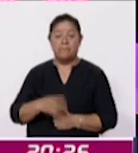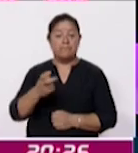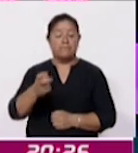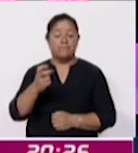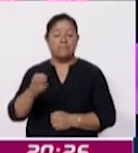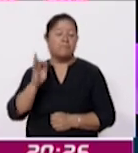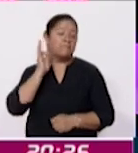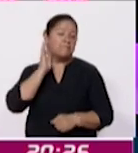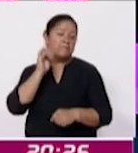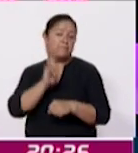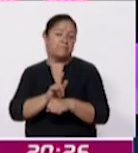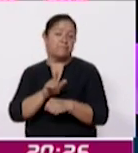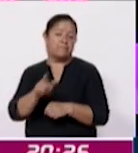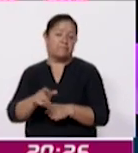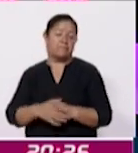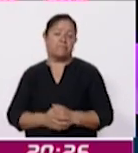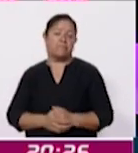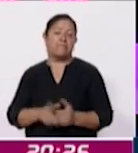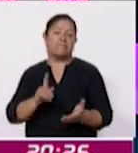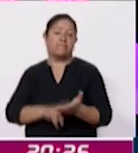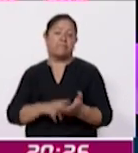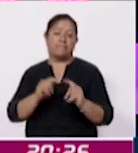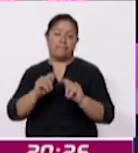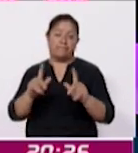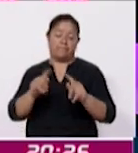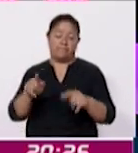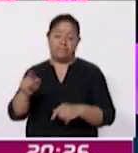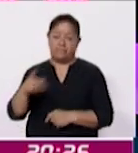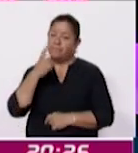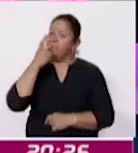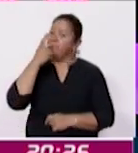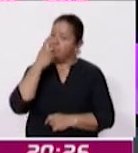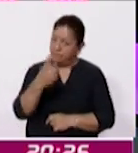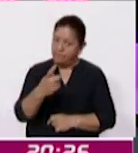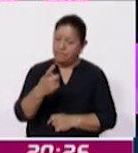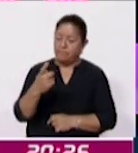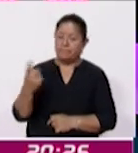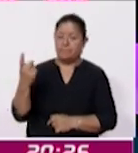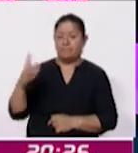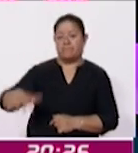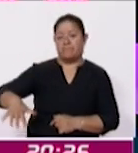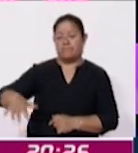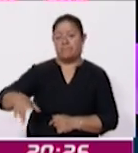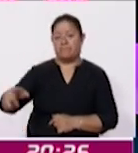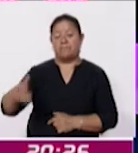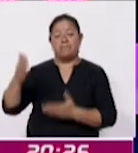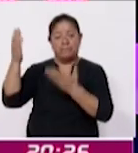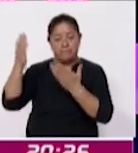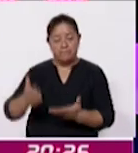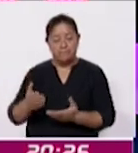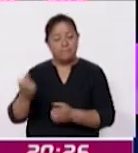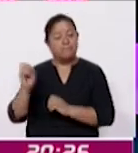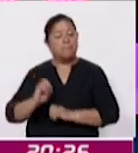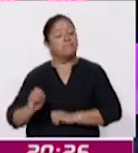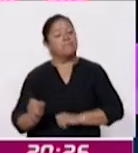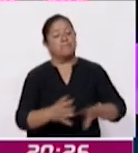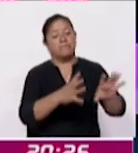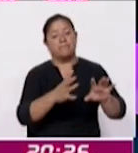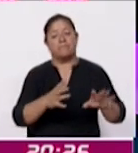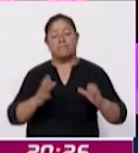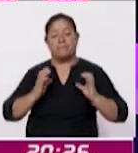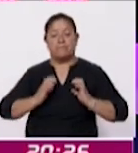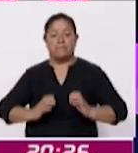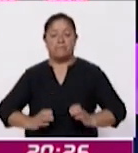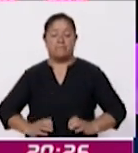la fiscal, la fiscal del Estado de Tlaxcala, ahí lo mencionó, vienen a dejar cuerpos de personas